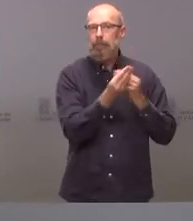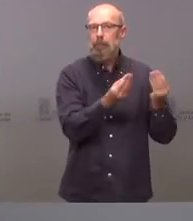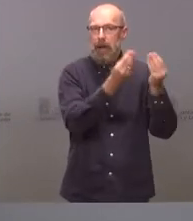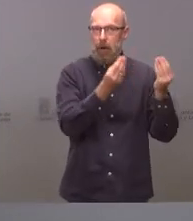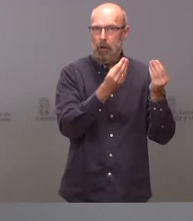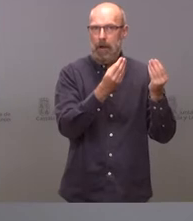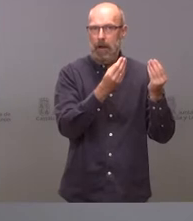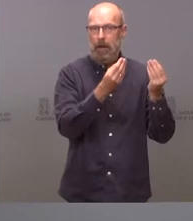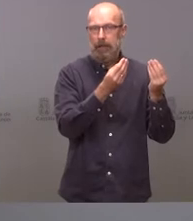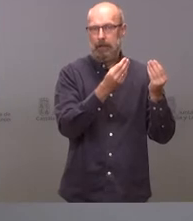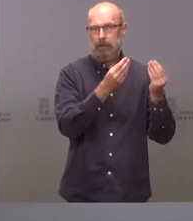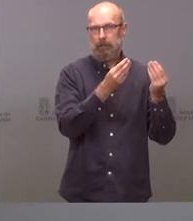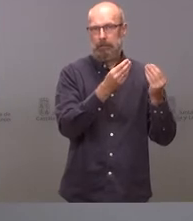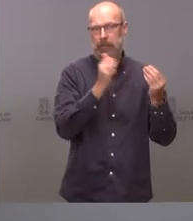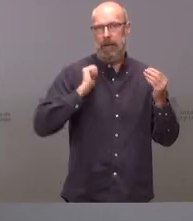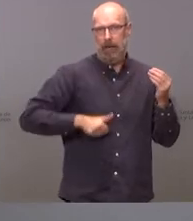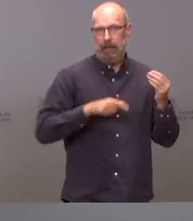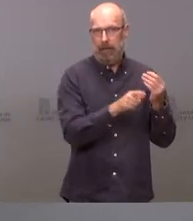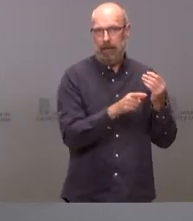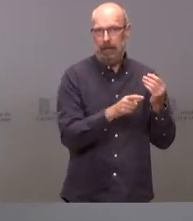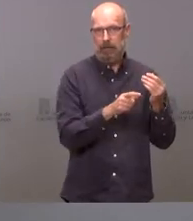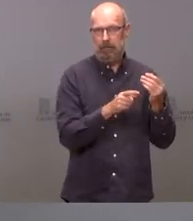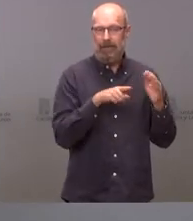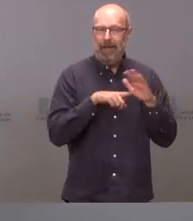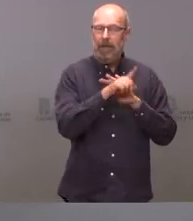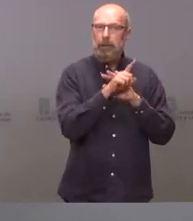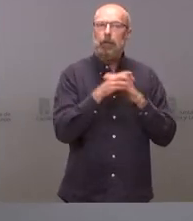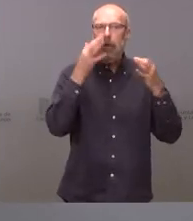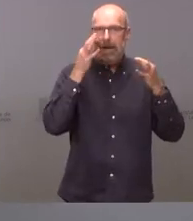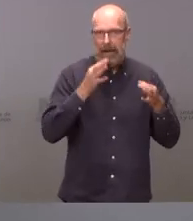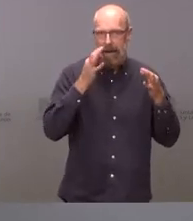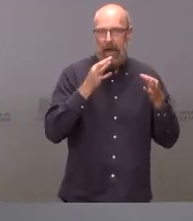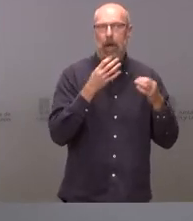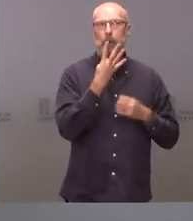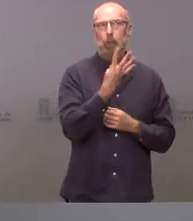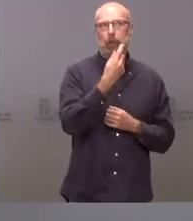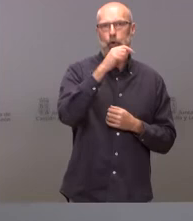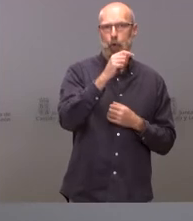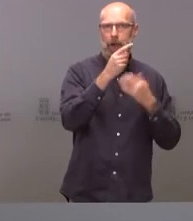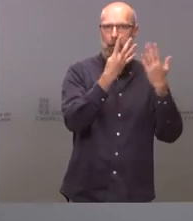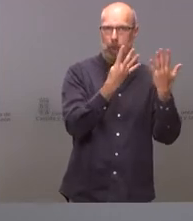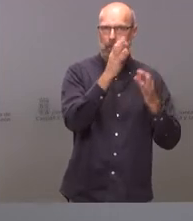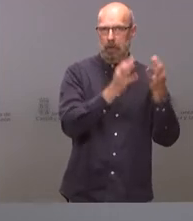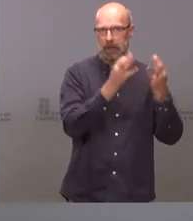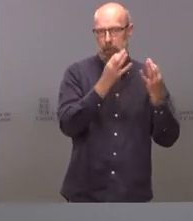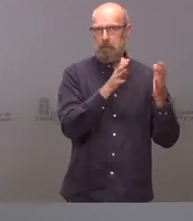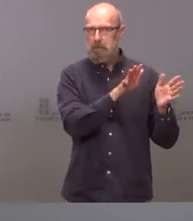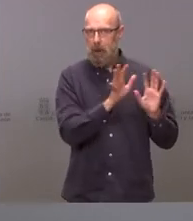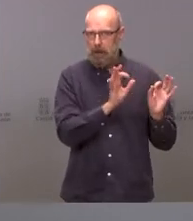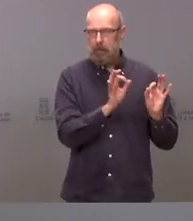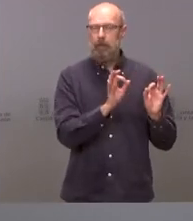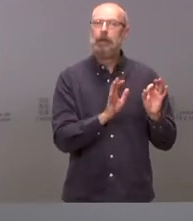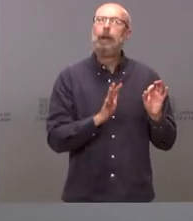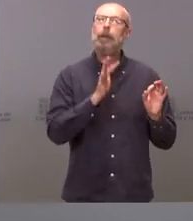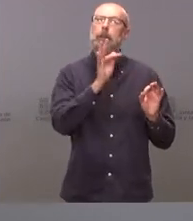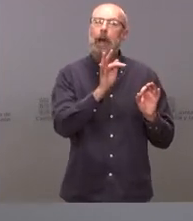incremento también no solo en términos reales, que, como les digo, va a ser el 4,9% según nuestras estimaciones, sino en términos